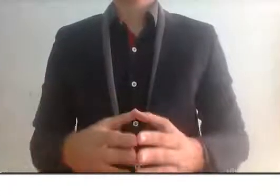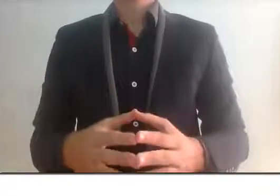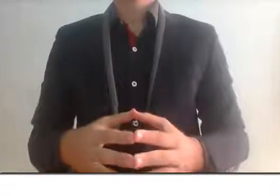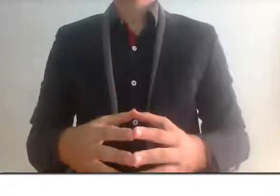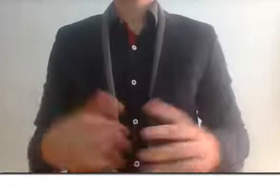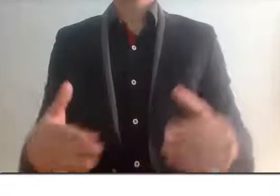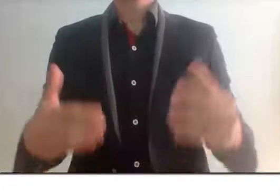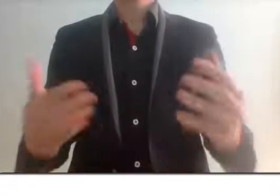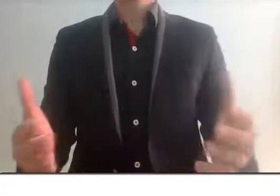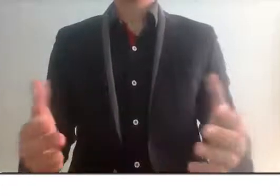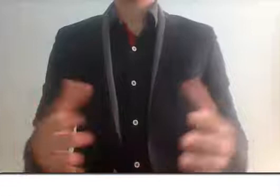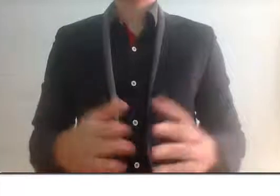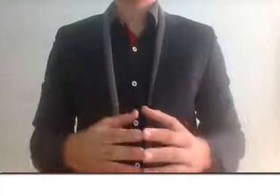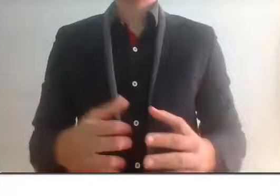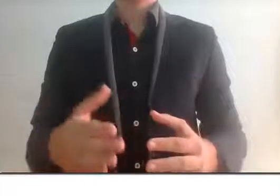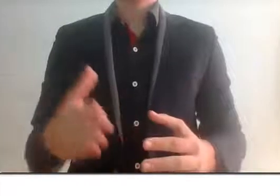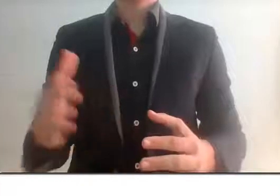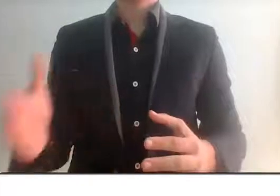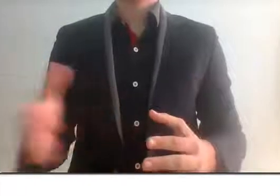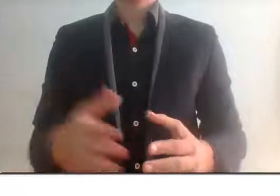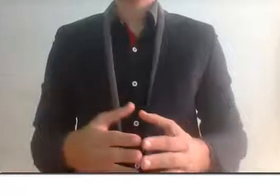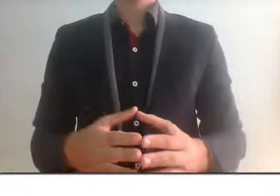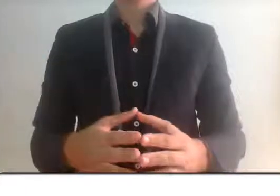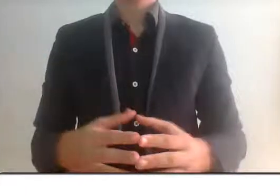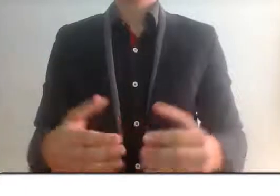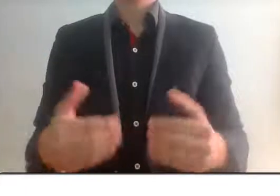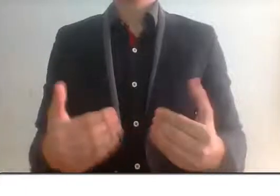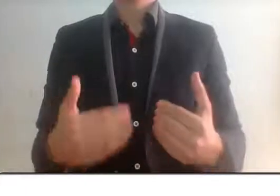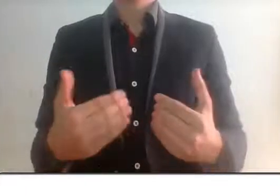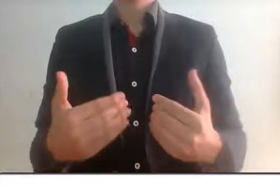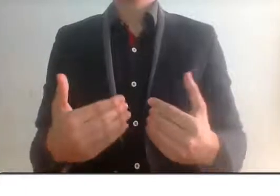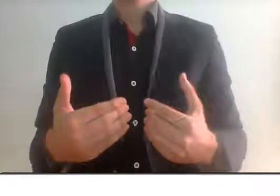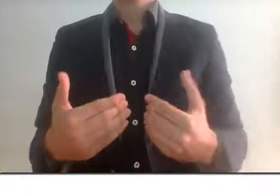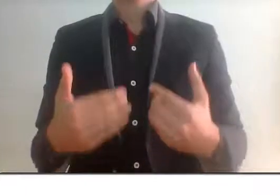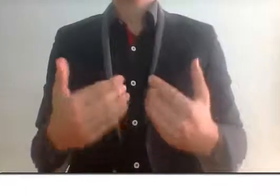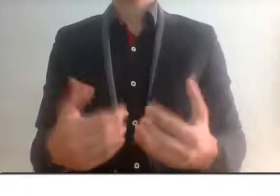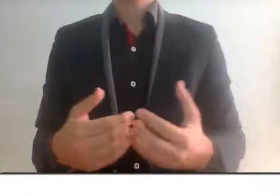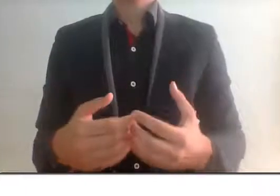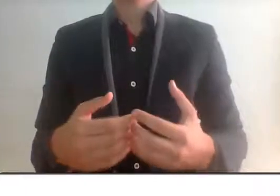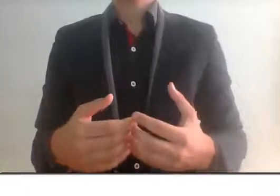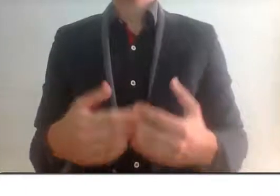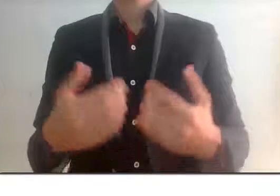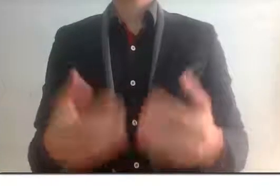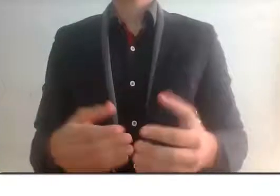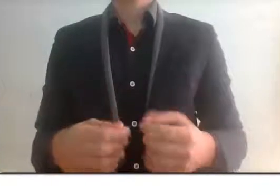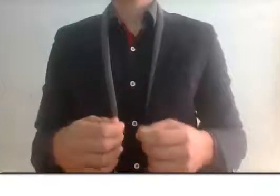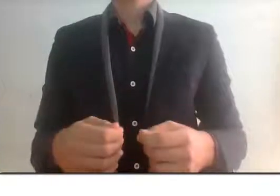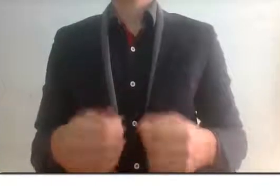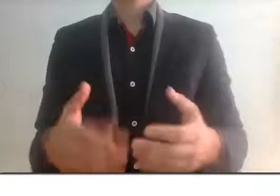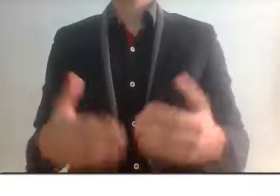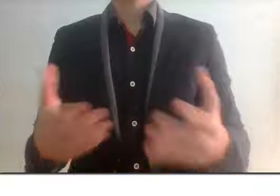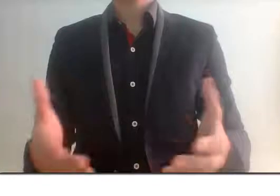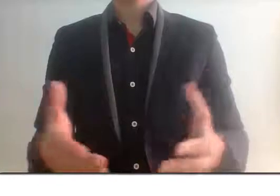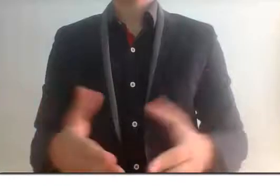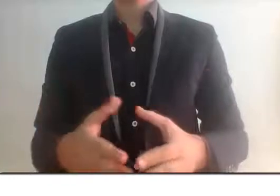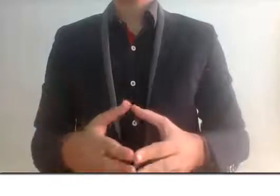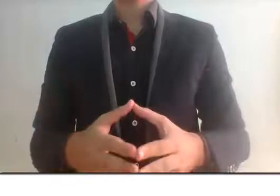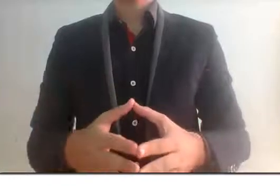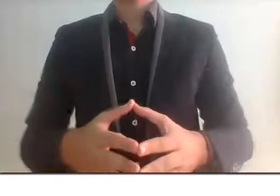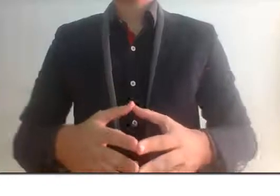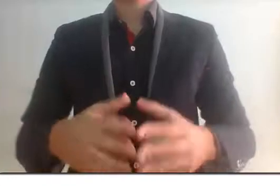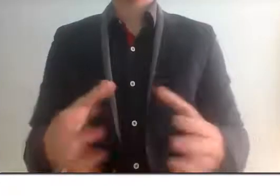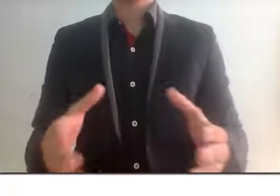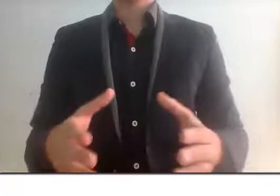cuesta. Entonces este tipo de apoyos que va a haber dirigido a aquellas personas que a lo mejor tienen en este momento recursos porque tienen una beca